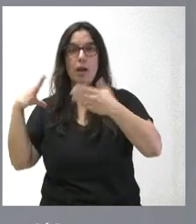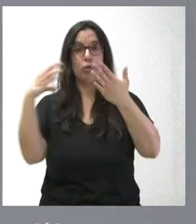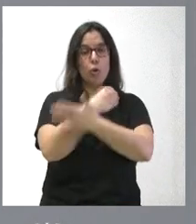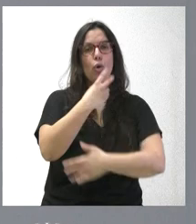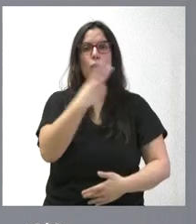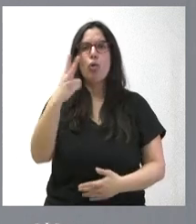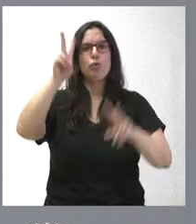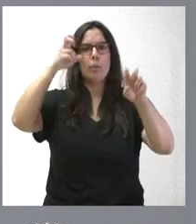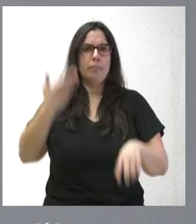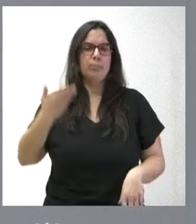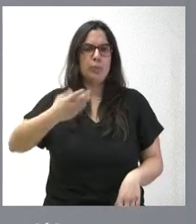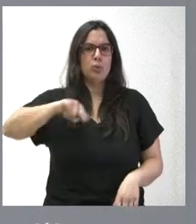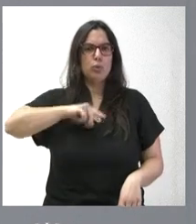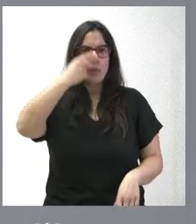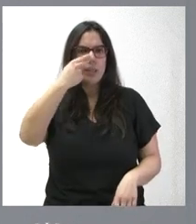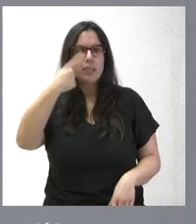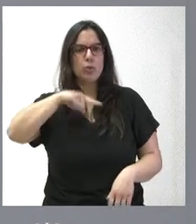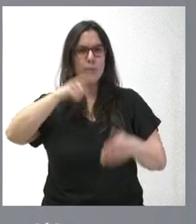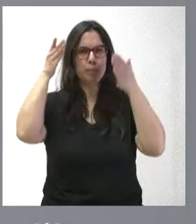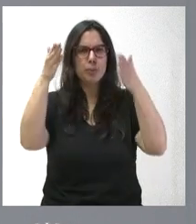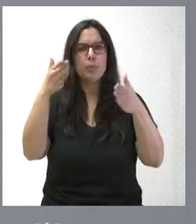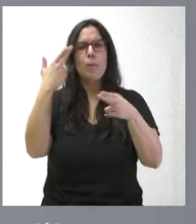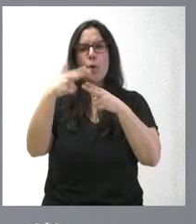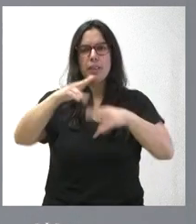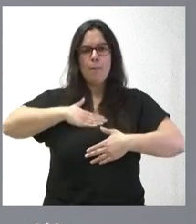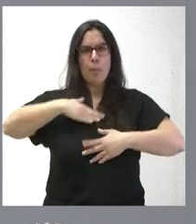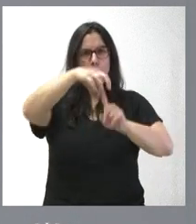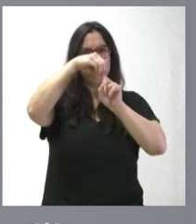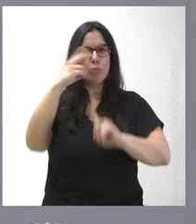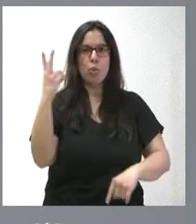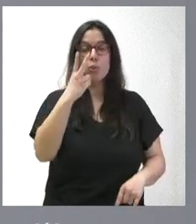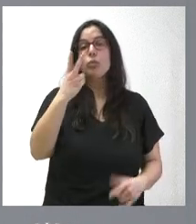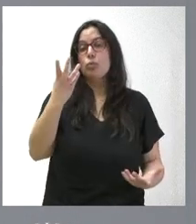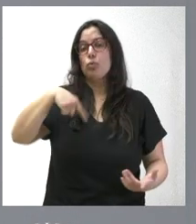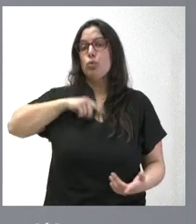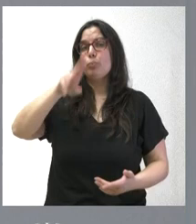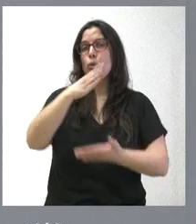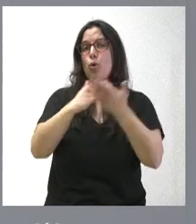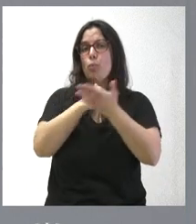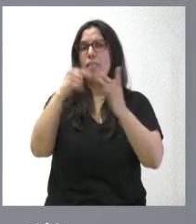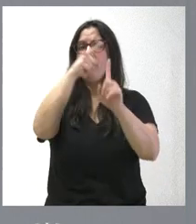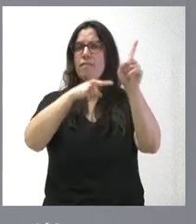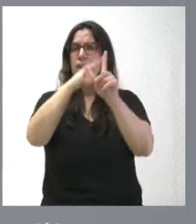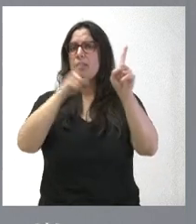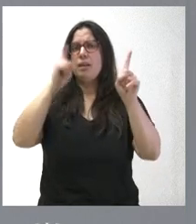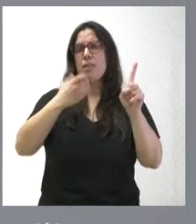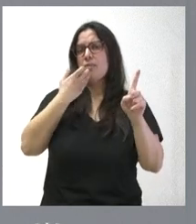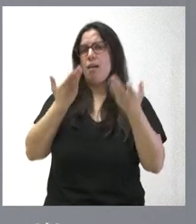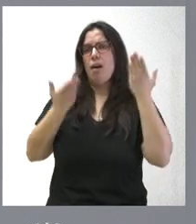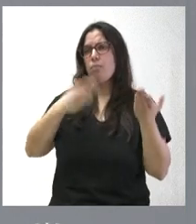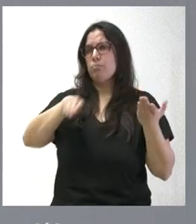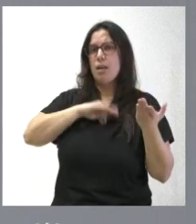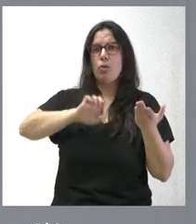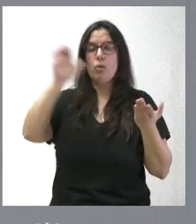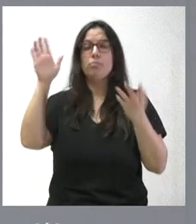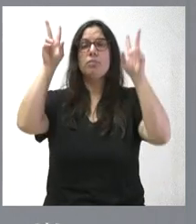interés, presta mucha atención, son eje central de nuestra acción pública y donde nuestra comunidad es referente dentro del contexto nacional e internacional. Hablamos del medio ambiente